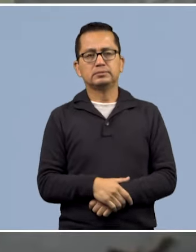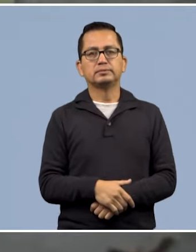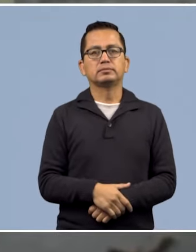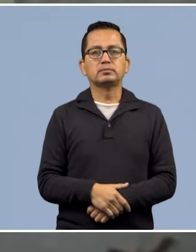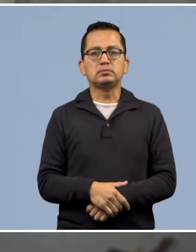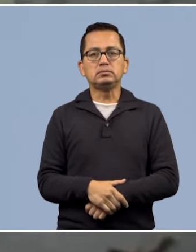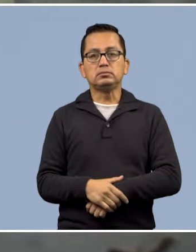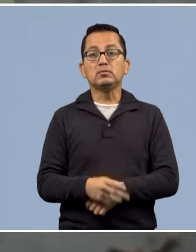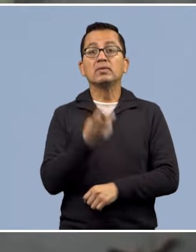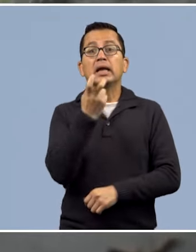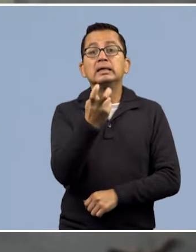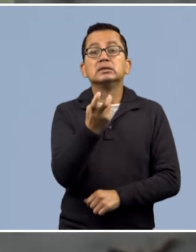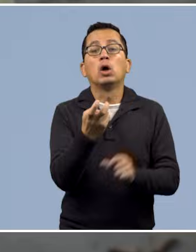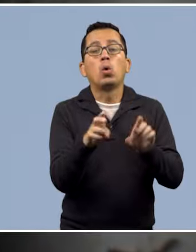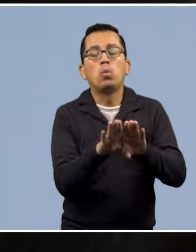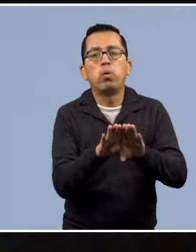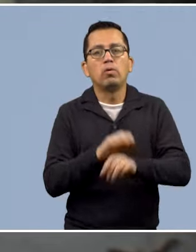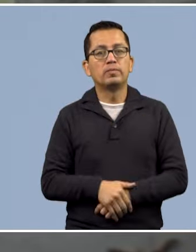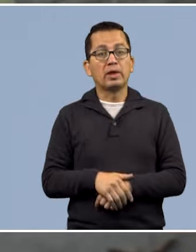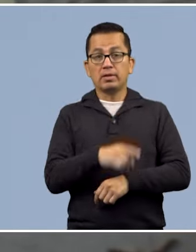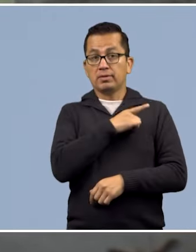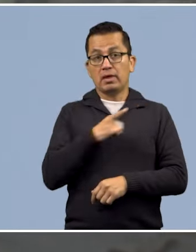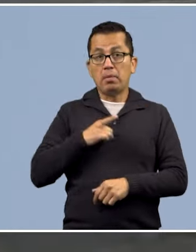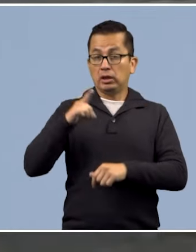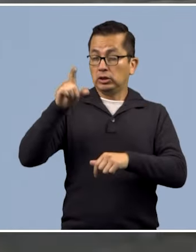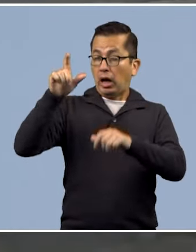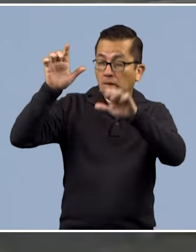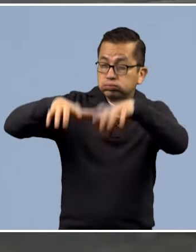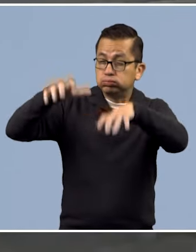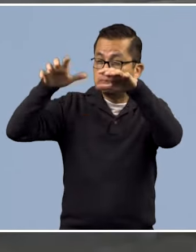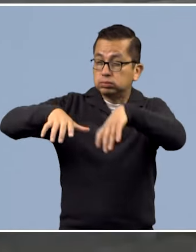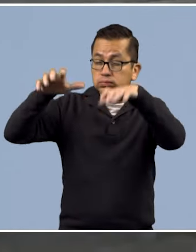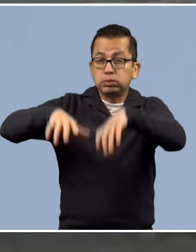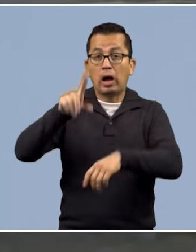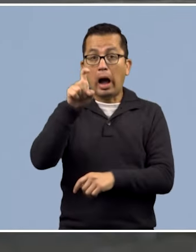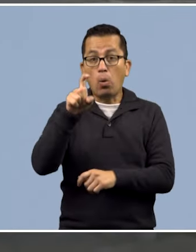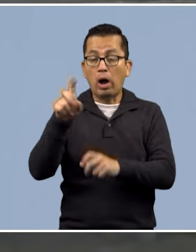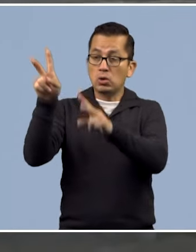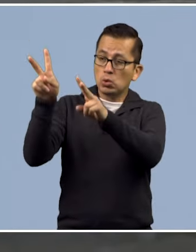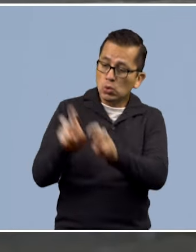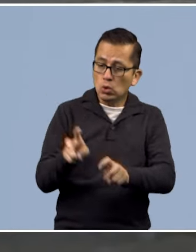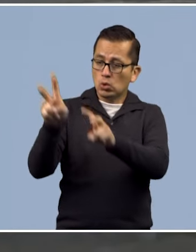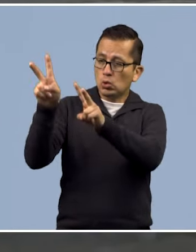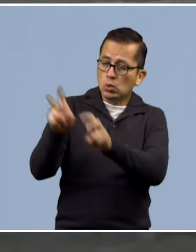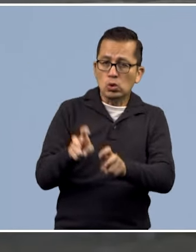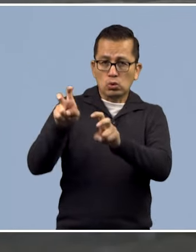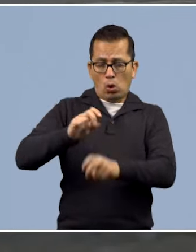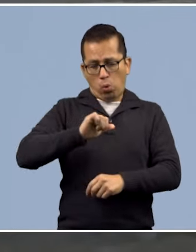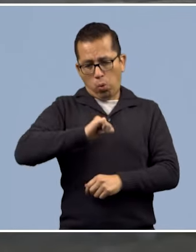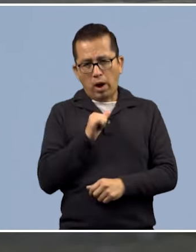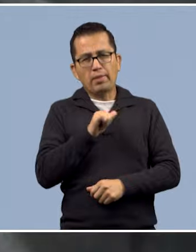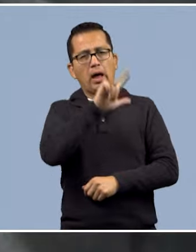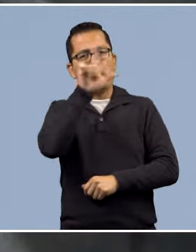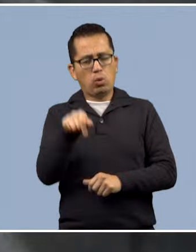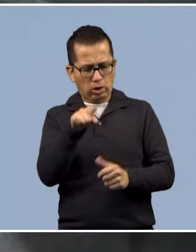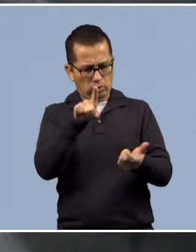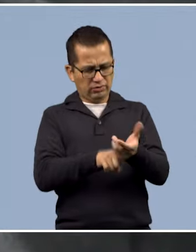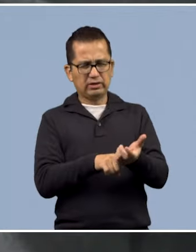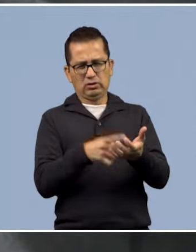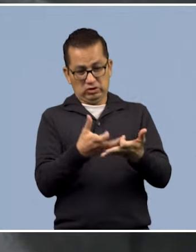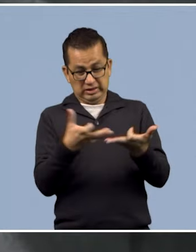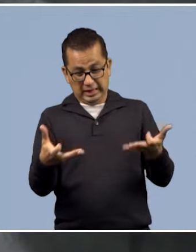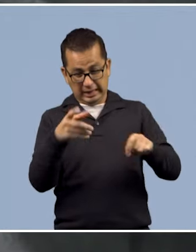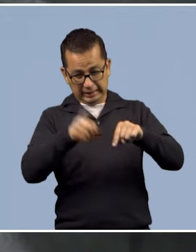Este sistema reúne el agua de lluvia por sus canaletas para su captación, pasa por un separador para dividir los sedimientos de tierra,